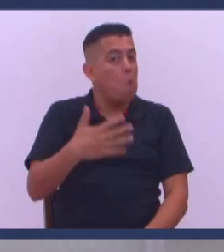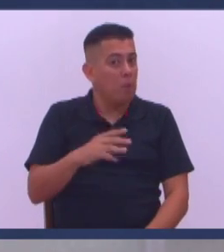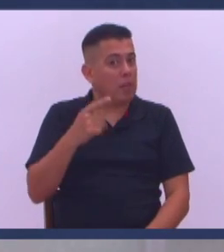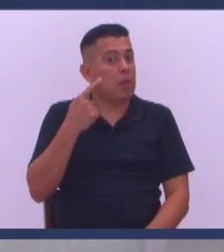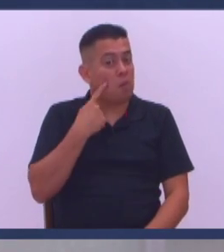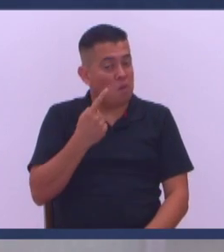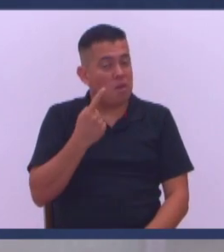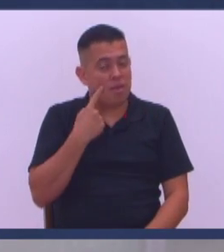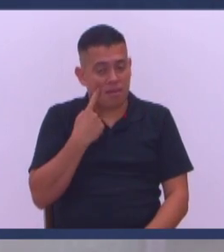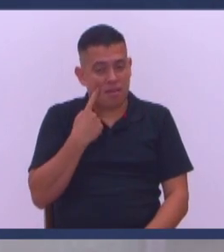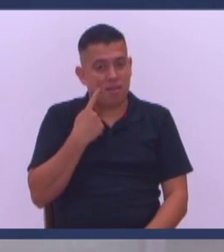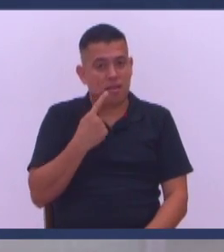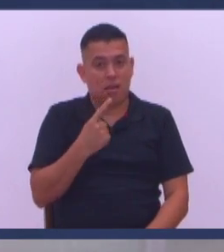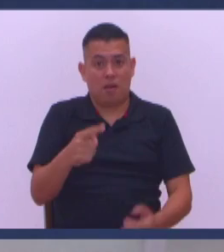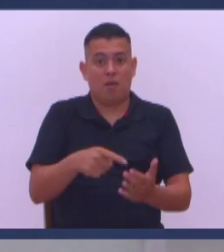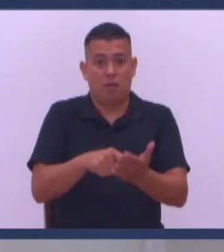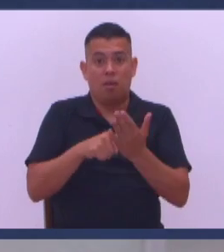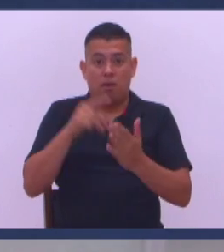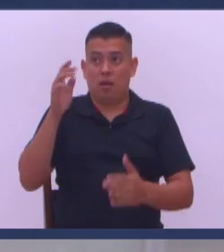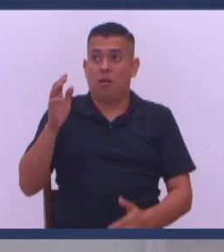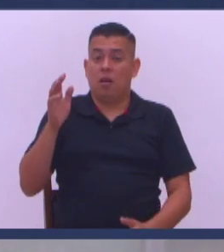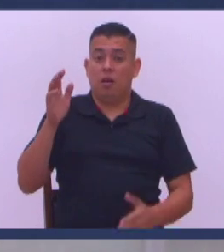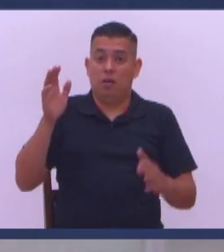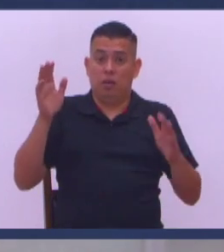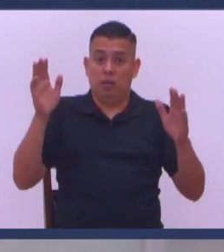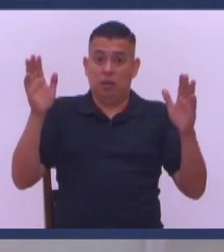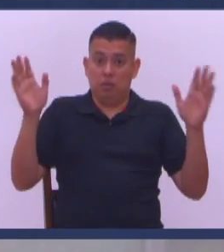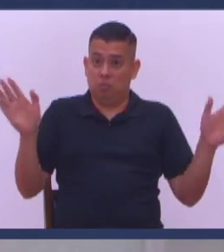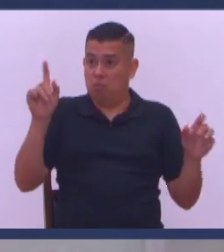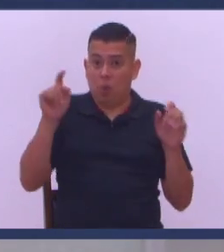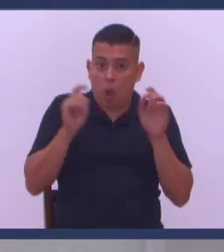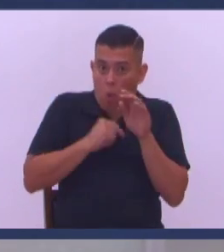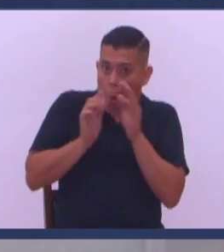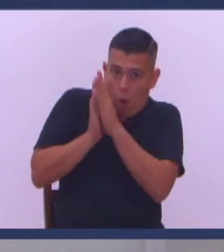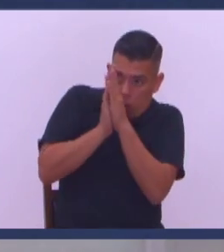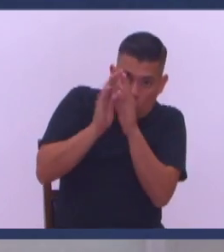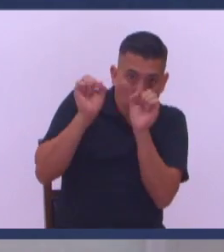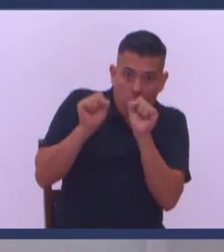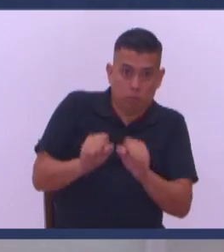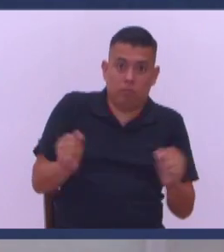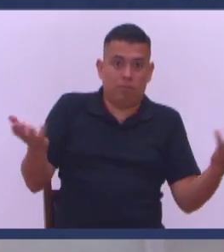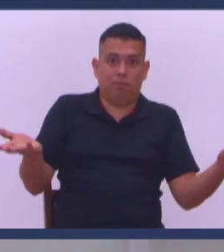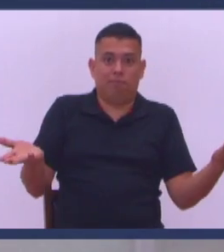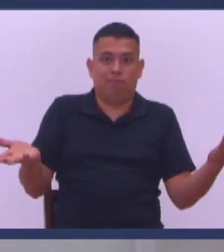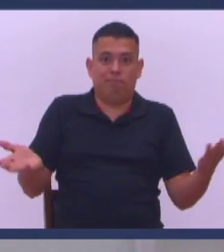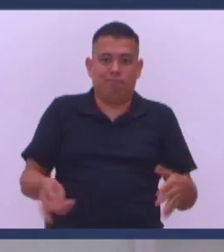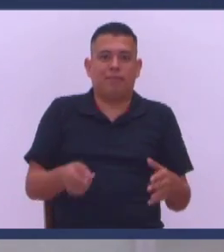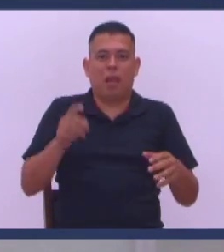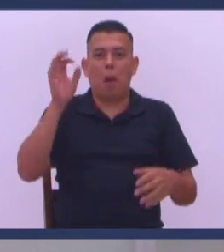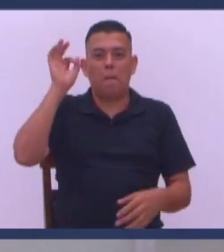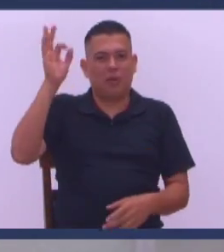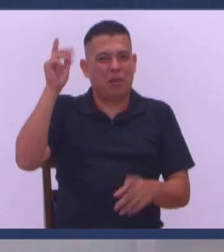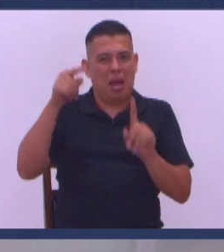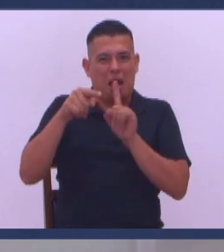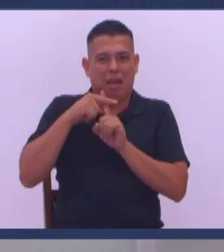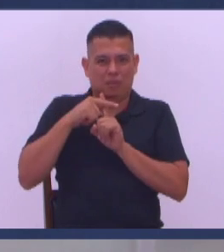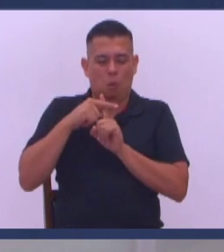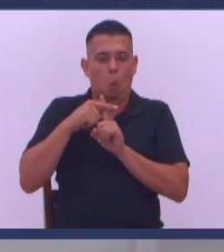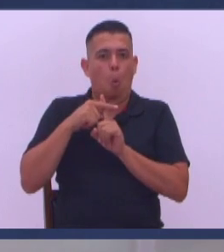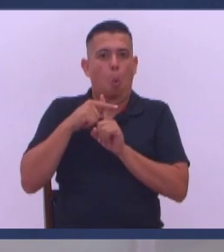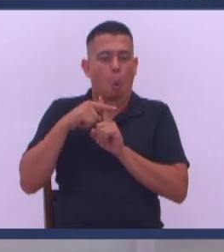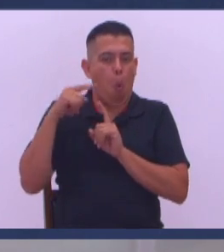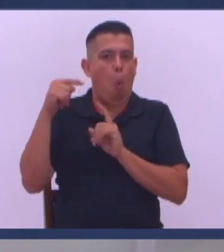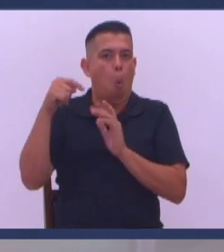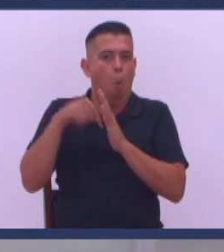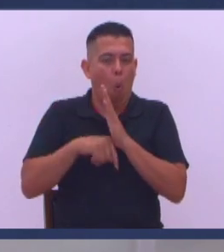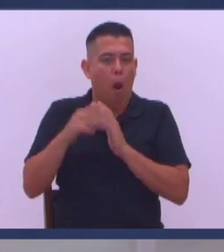peligroso Que no notamos De Jesús No se puede esconder nadie Yo recuerdo Estas ilustraciones fuertes De nuestro pastor Son hasta muy fuertes Para